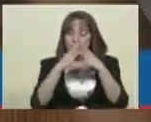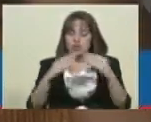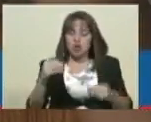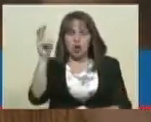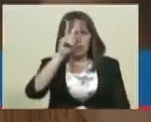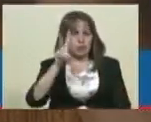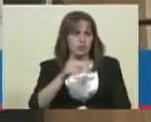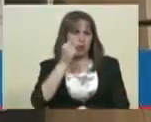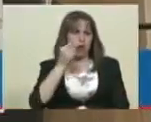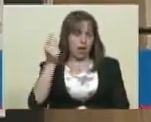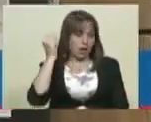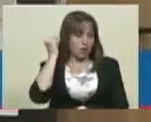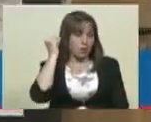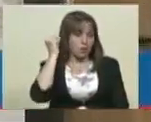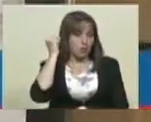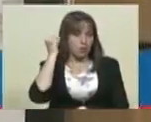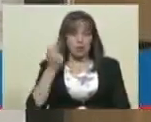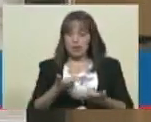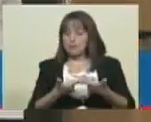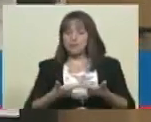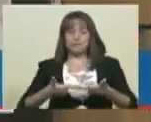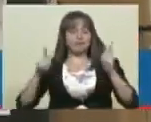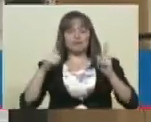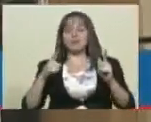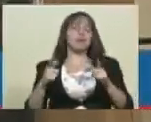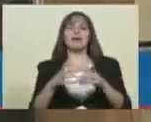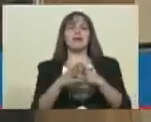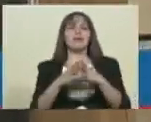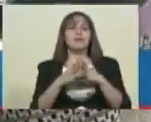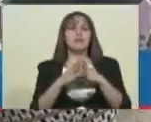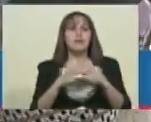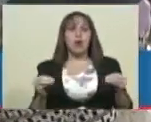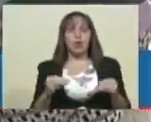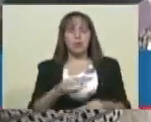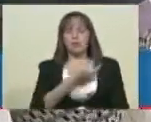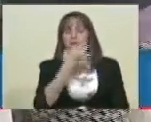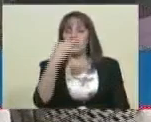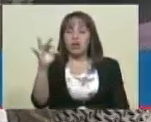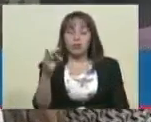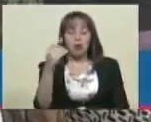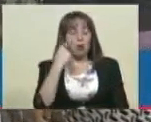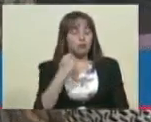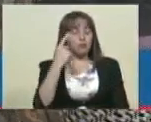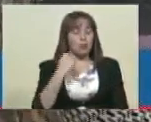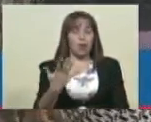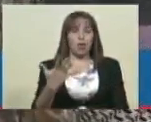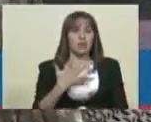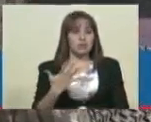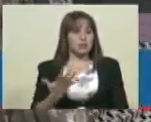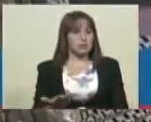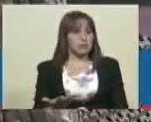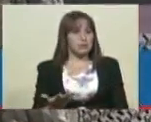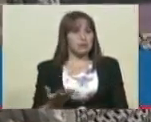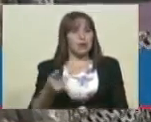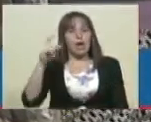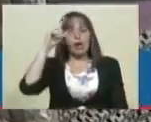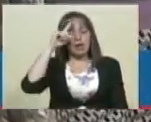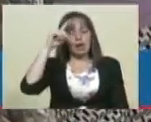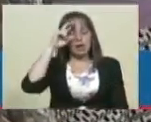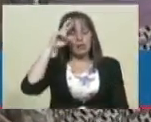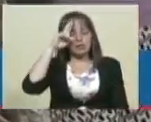los venezolanos el extra seguridad a la que estamos acostumbrados, porque vamos a reconocer algo también,